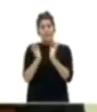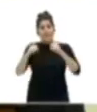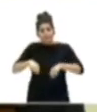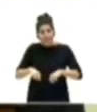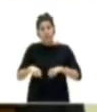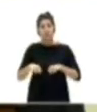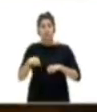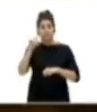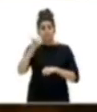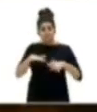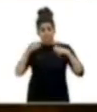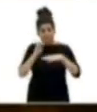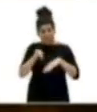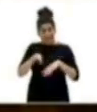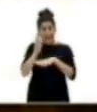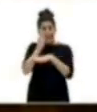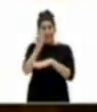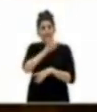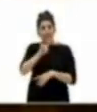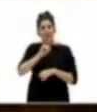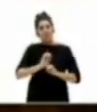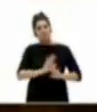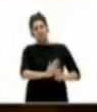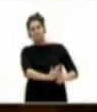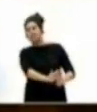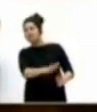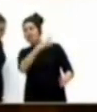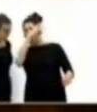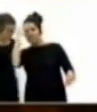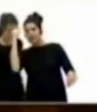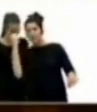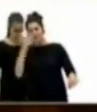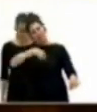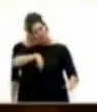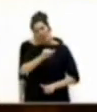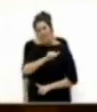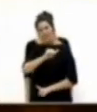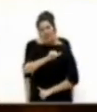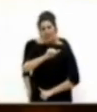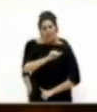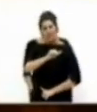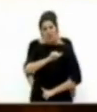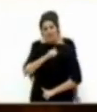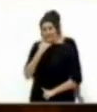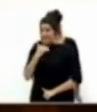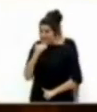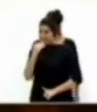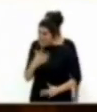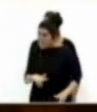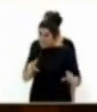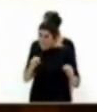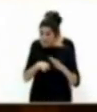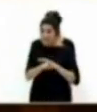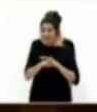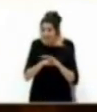Parlamento de Canarias, desapareció en una gaveta del mismo. Estamos a la espera de que se termine de tramitar y